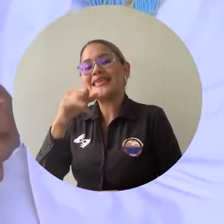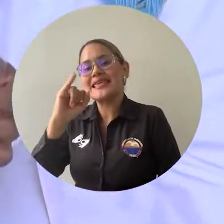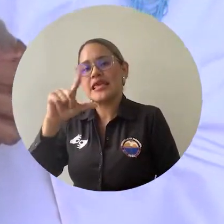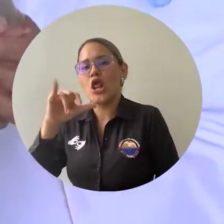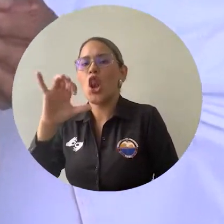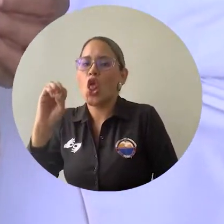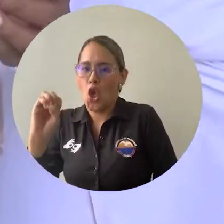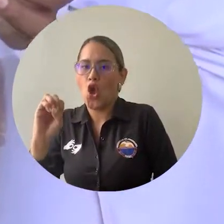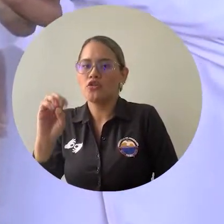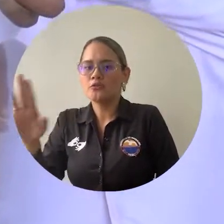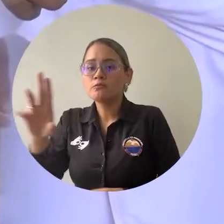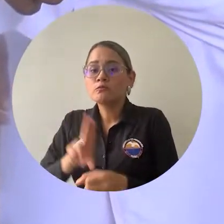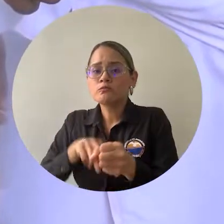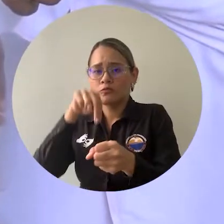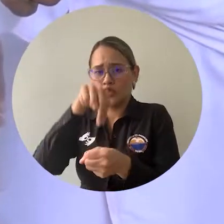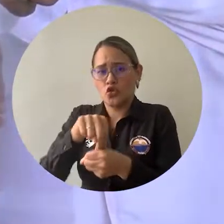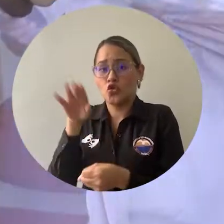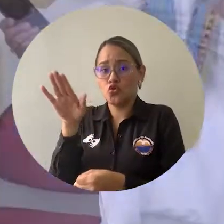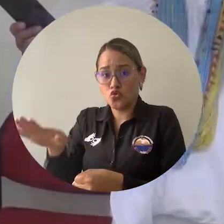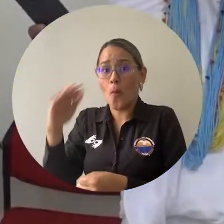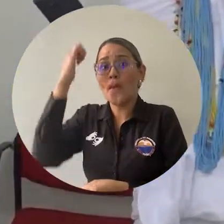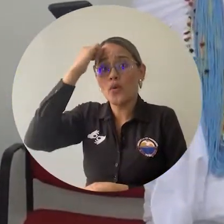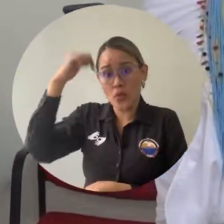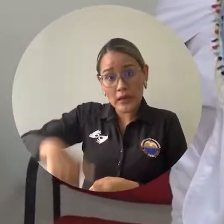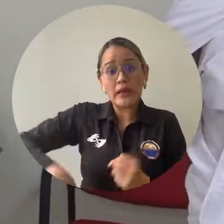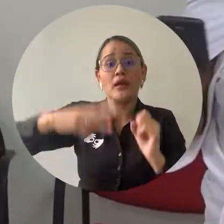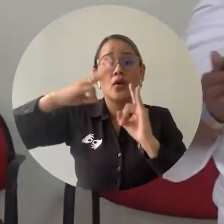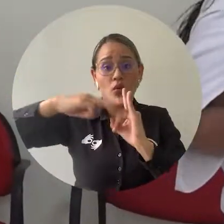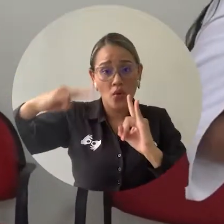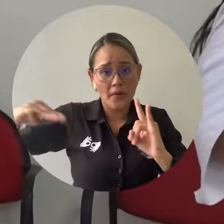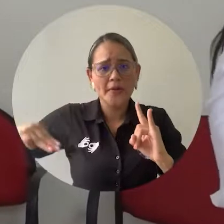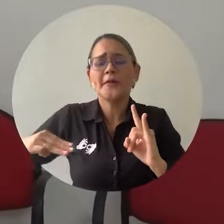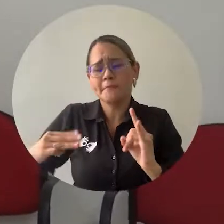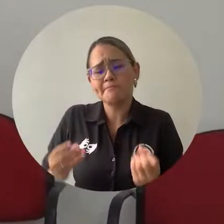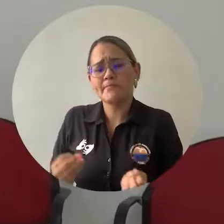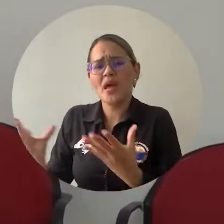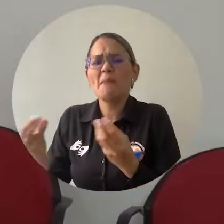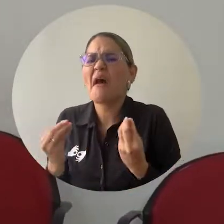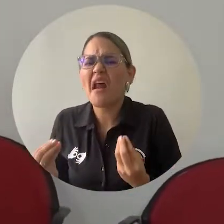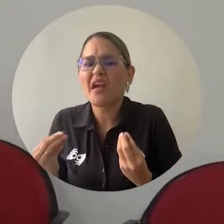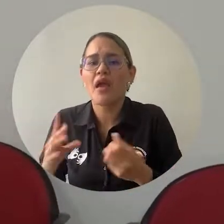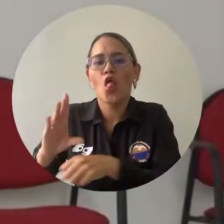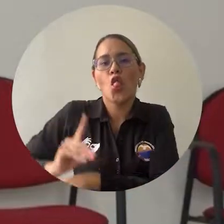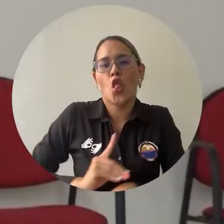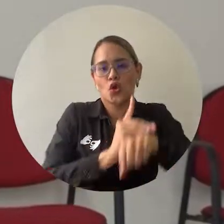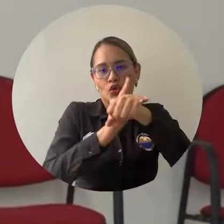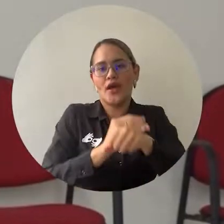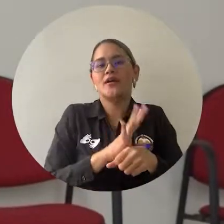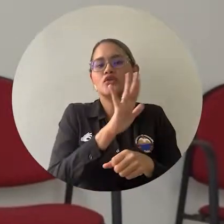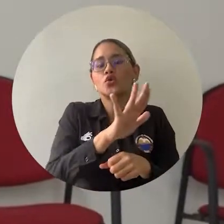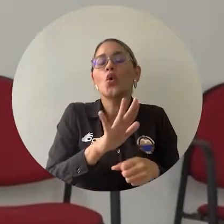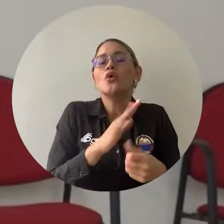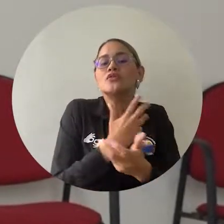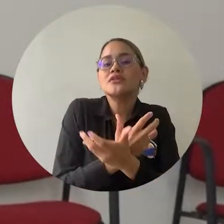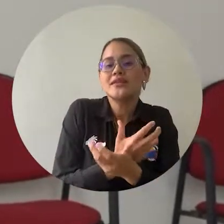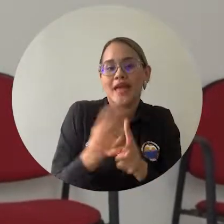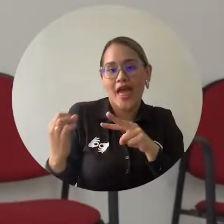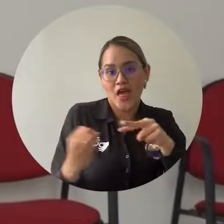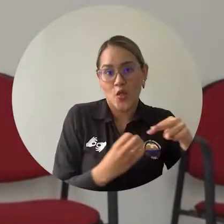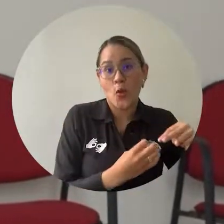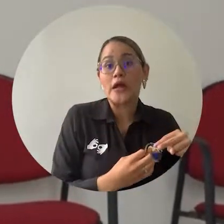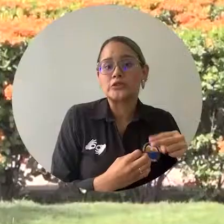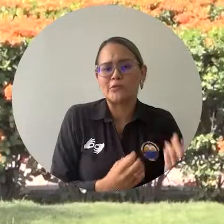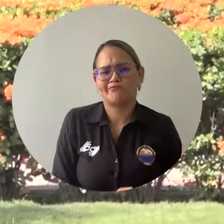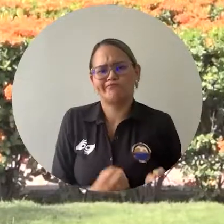docente catedrático de la Alma Mater, para cursar el doctorado en Ciencias de la Educación, ofertado por Uni Magdalena y RU de